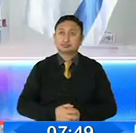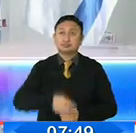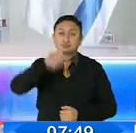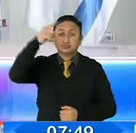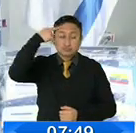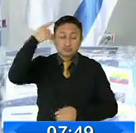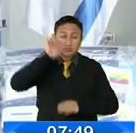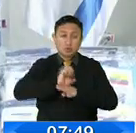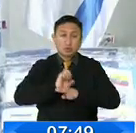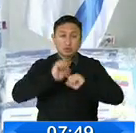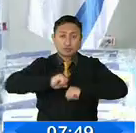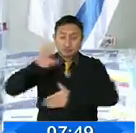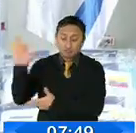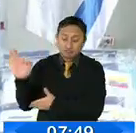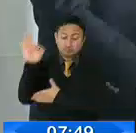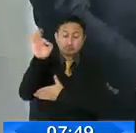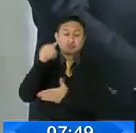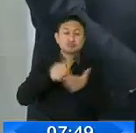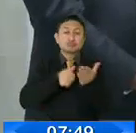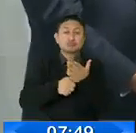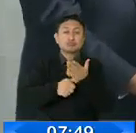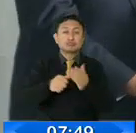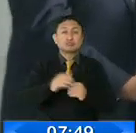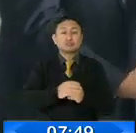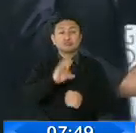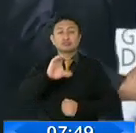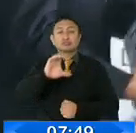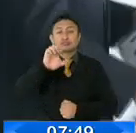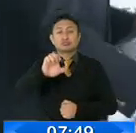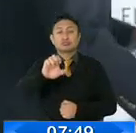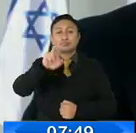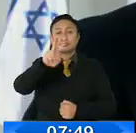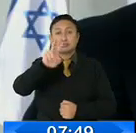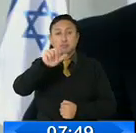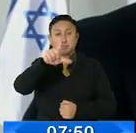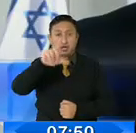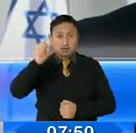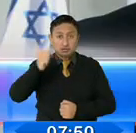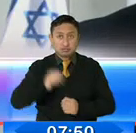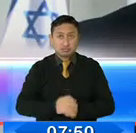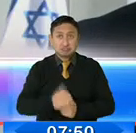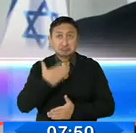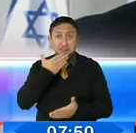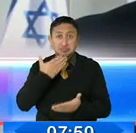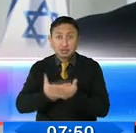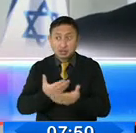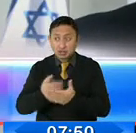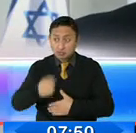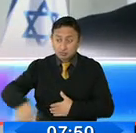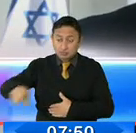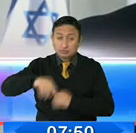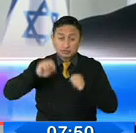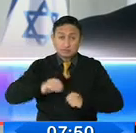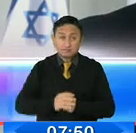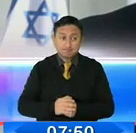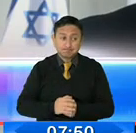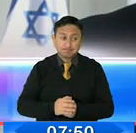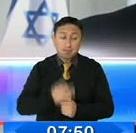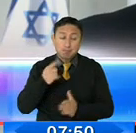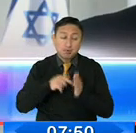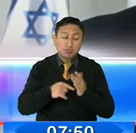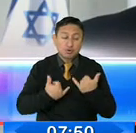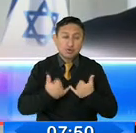gobierno ecuatoriano representado por el ministro Ceballos agradeció el gesto israelí. Muy buena relación. Esta pandemia, si algo tiene de